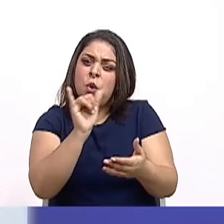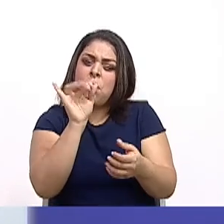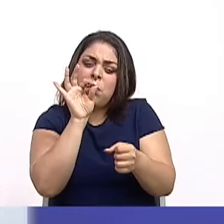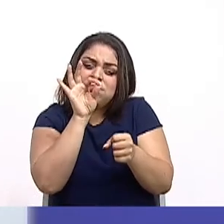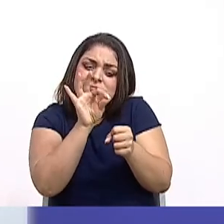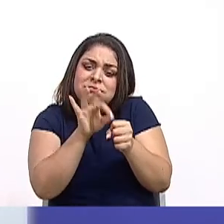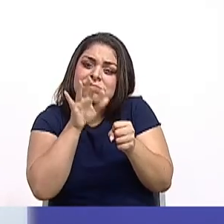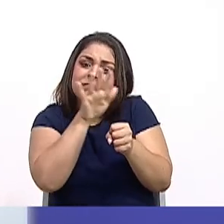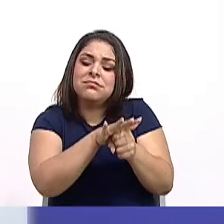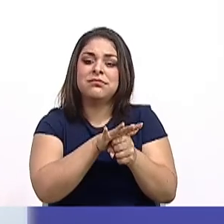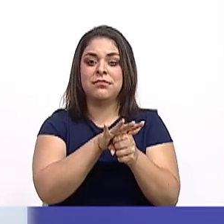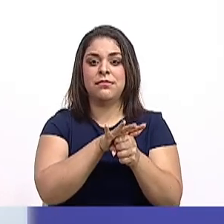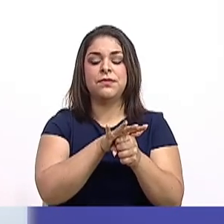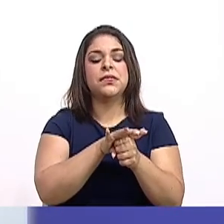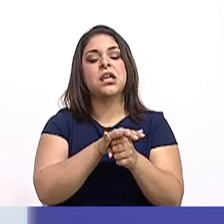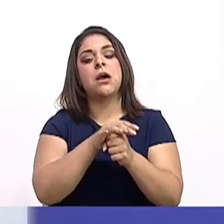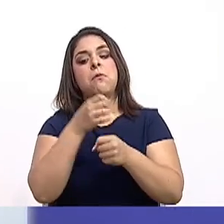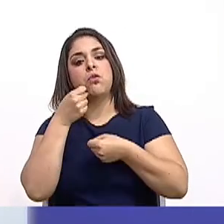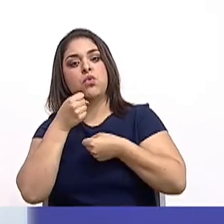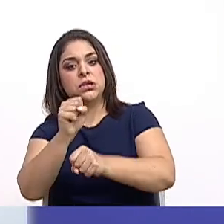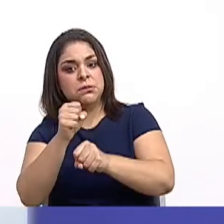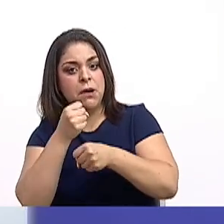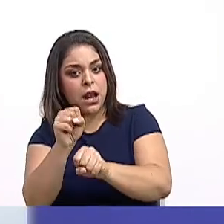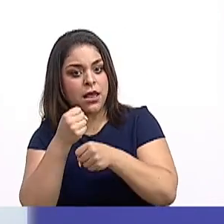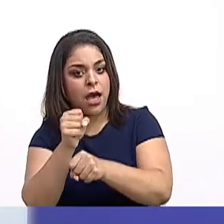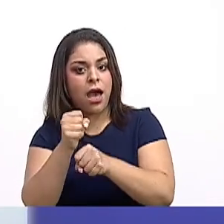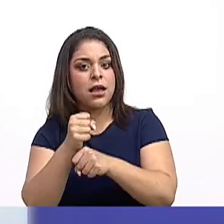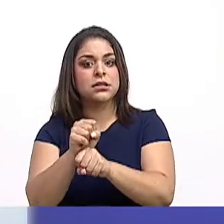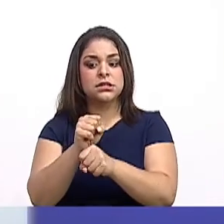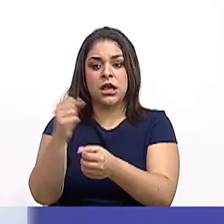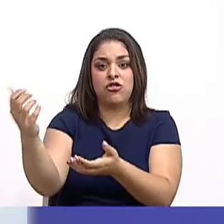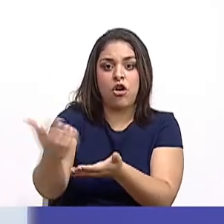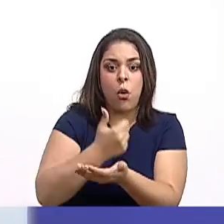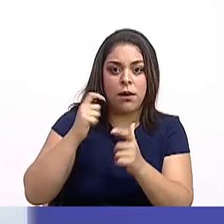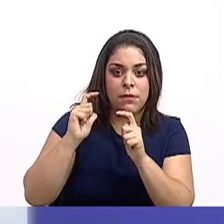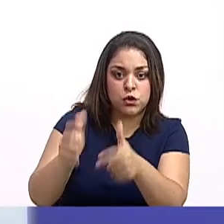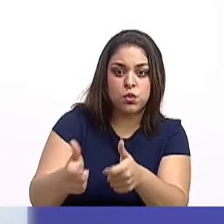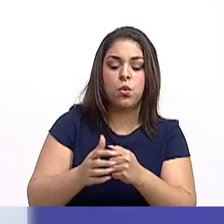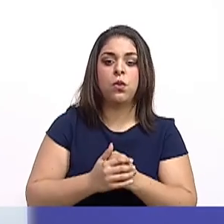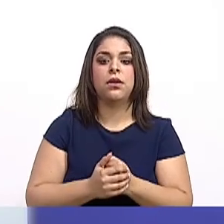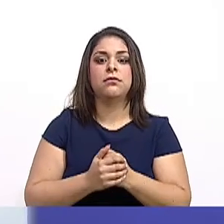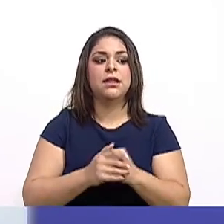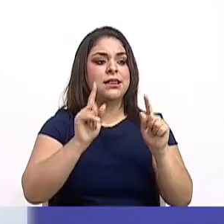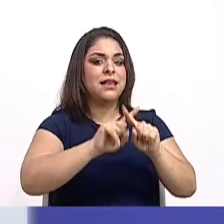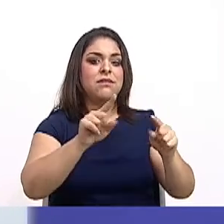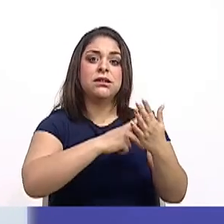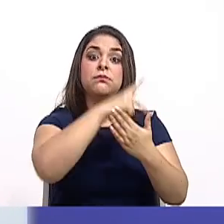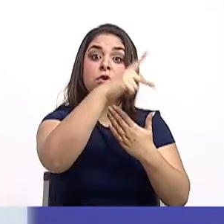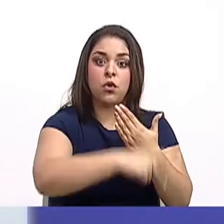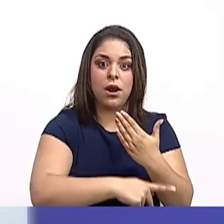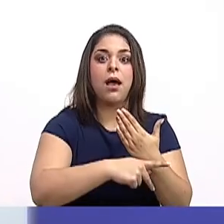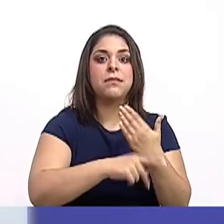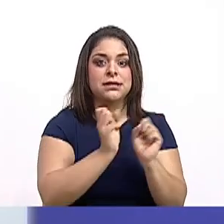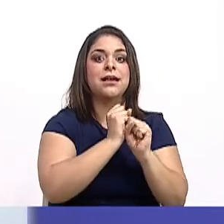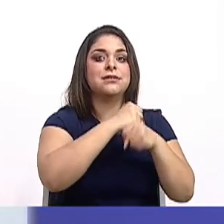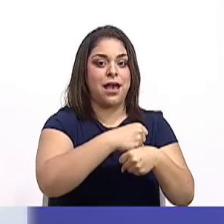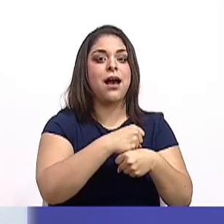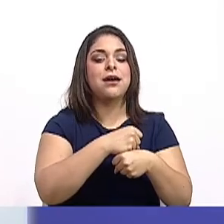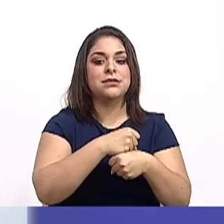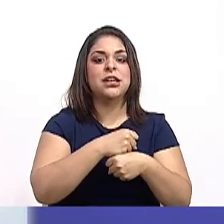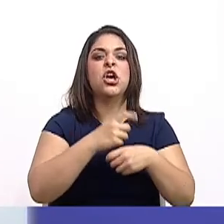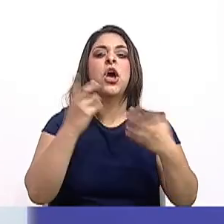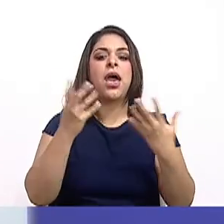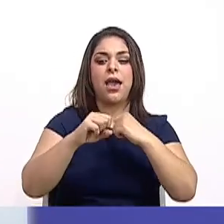desde las municipalidades que hacen recolecciones de desechos, desde diferentes programas que se realizan en estas